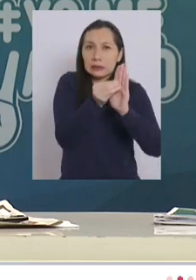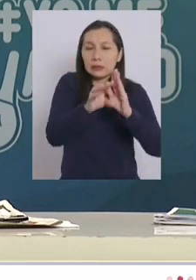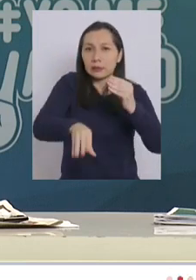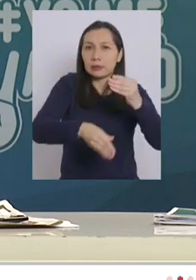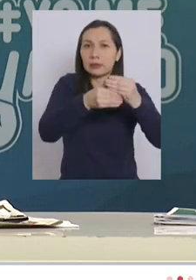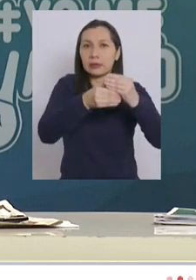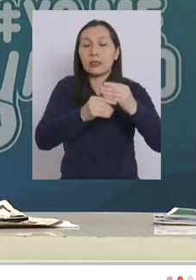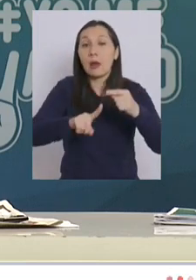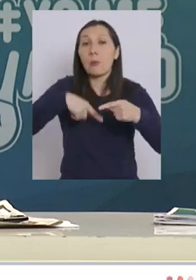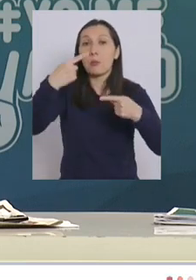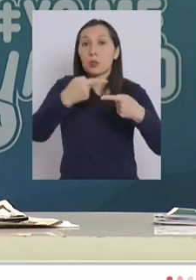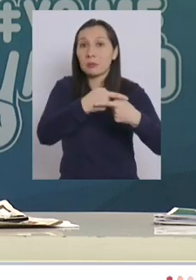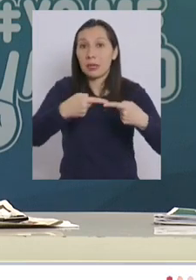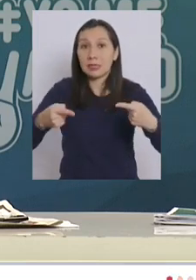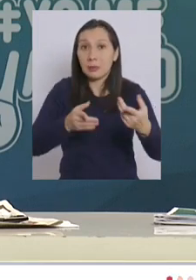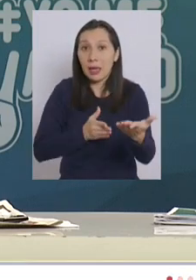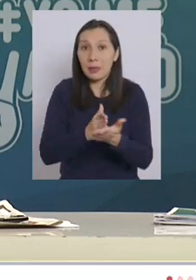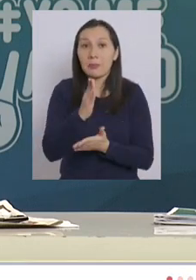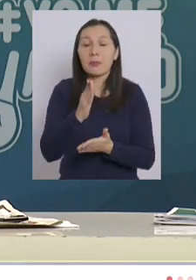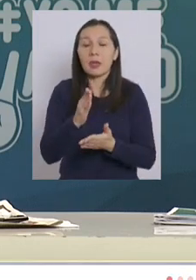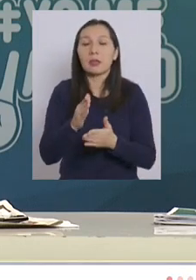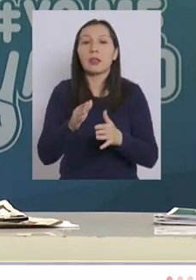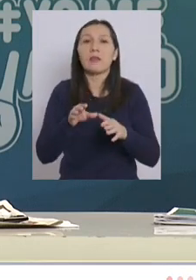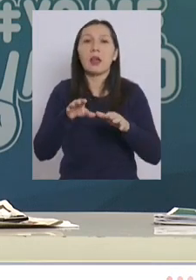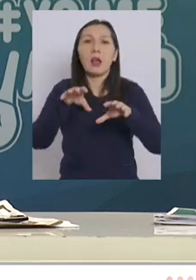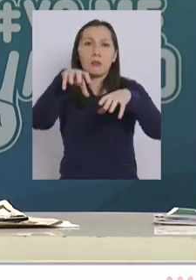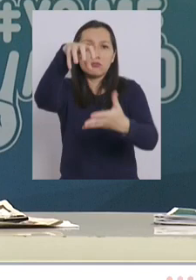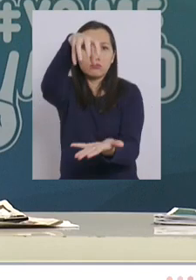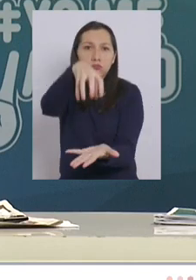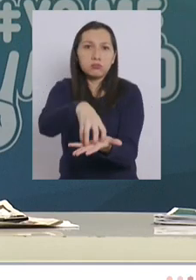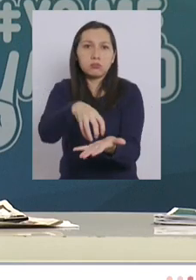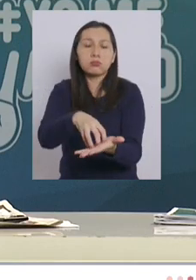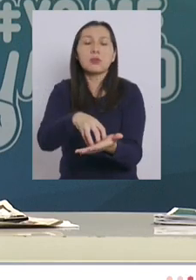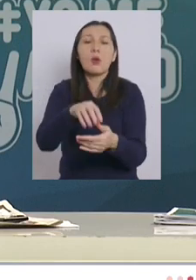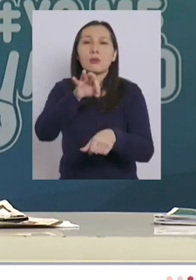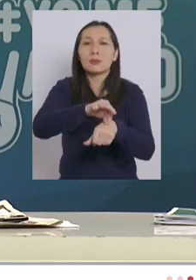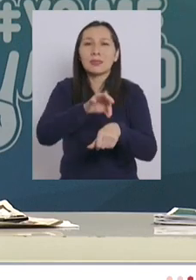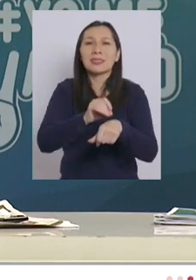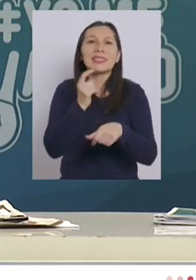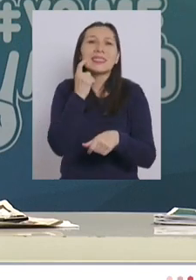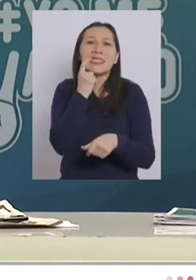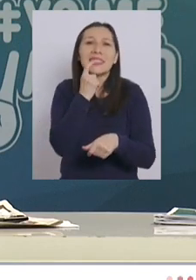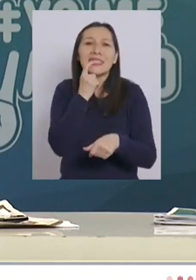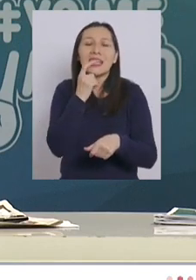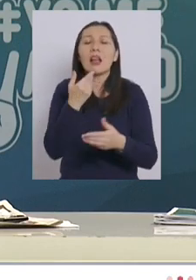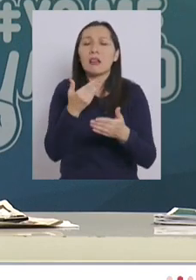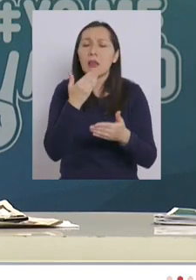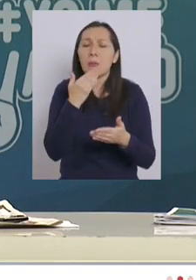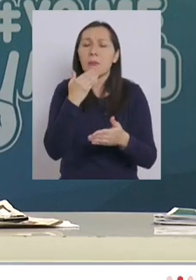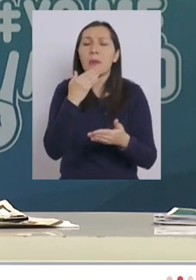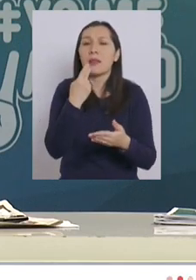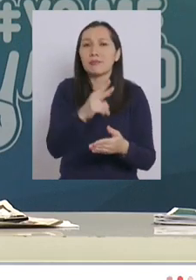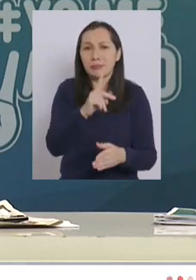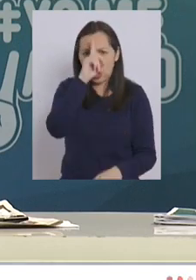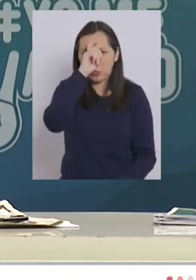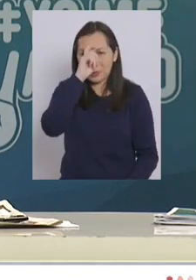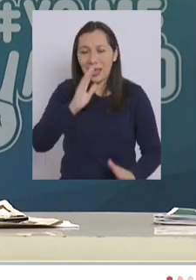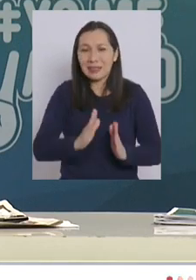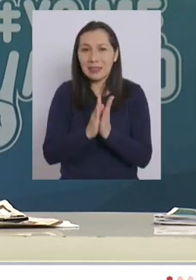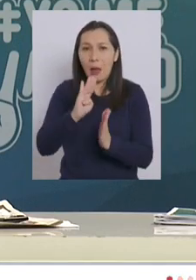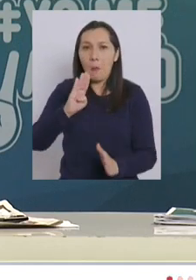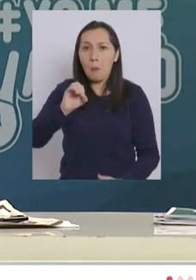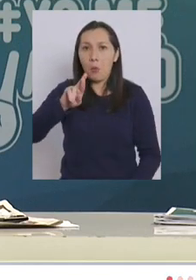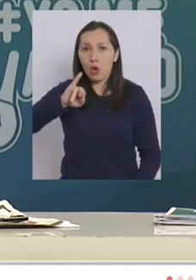Además, a partir de la próxima semana se instalará una clínica dental móvil en el hospital también, San Borja Riarán, para